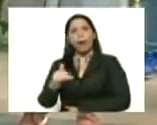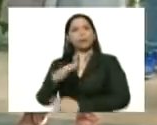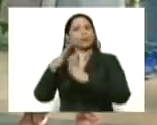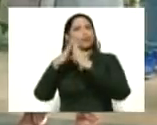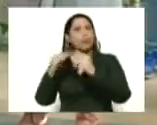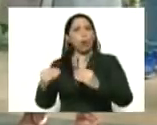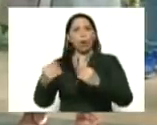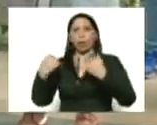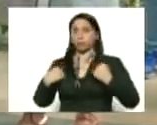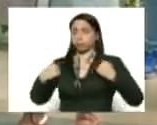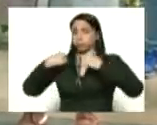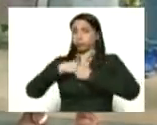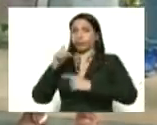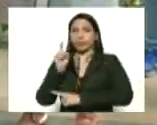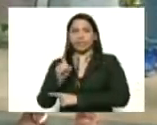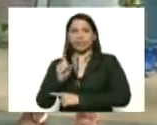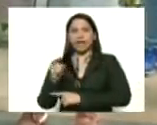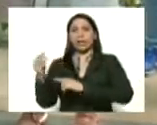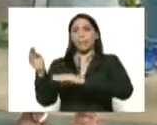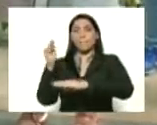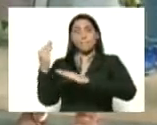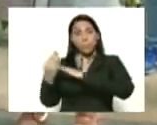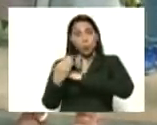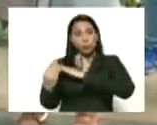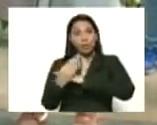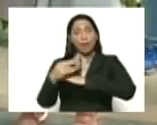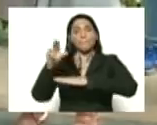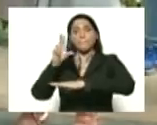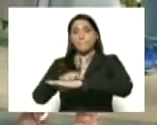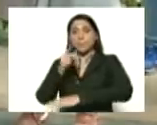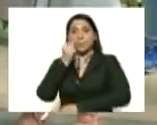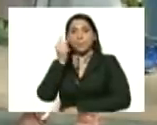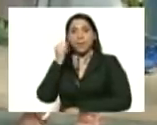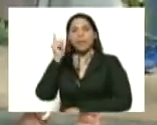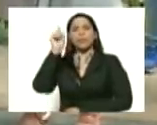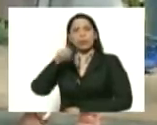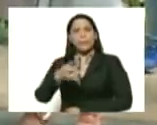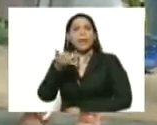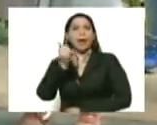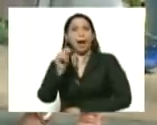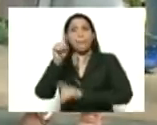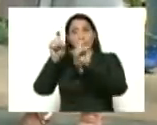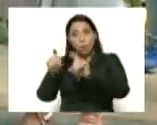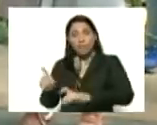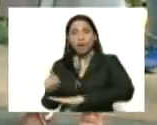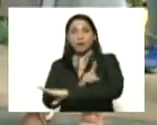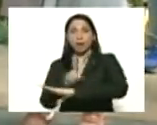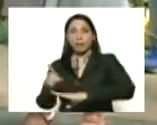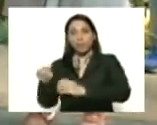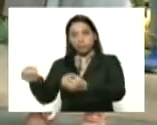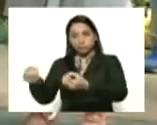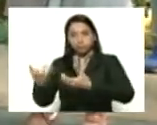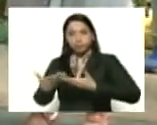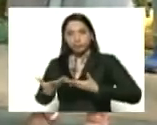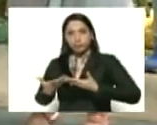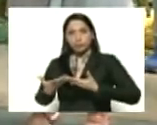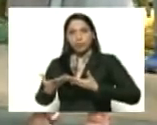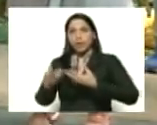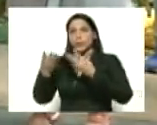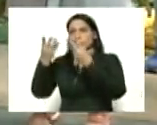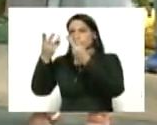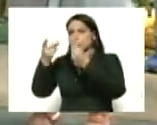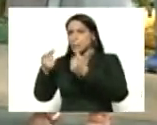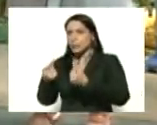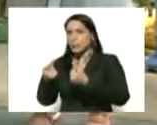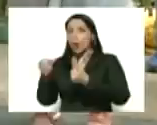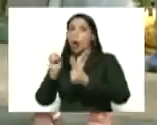indumentaria necesaria para proteger a los médicos y a las médicas y además contamos con las pruebas rápidas que nos van a dar la cantidad o